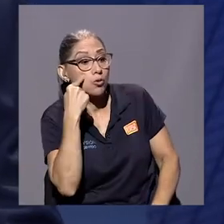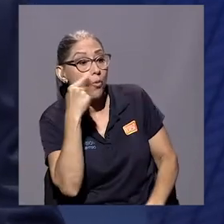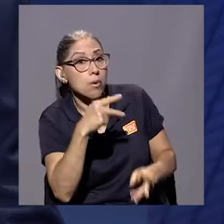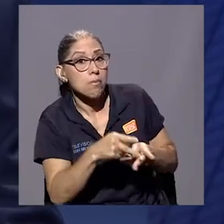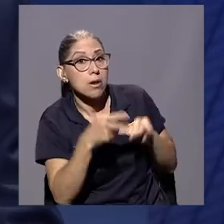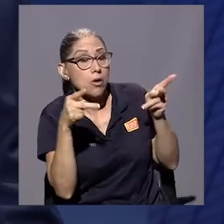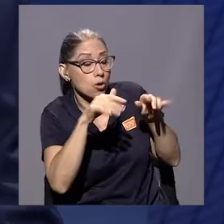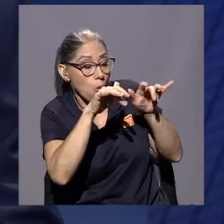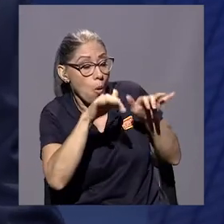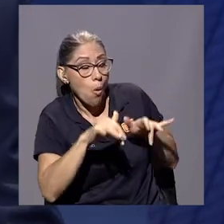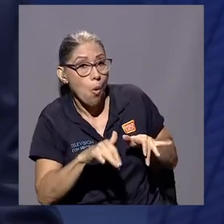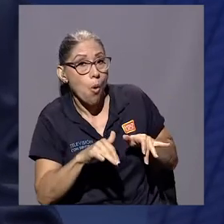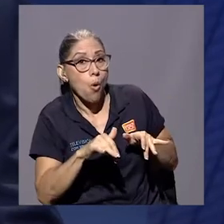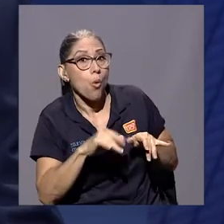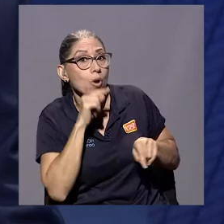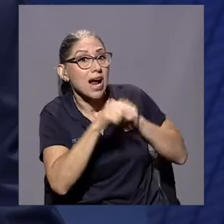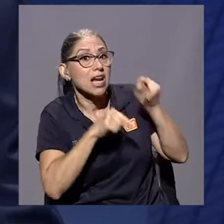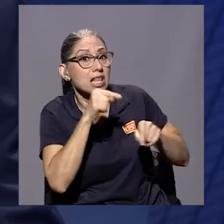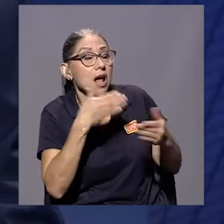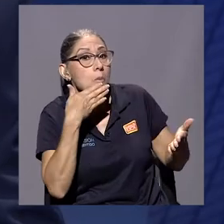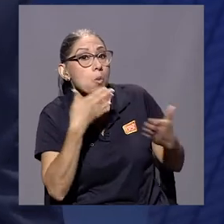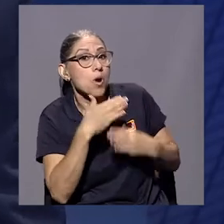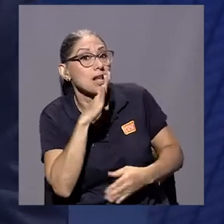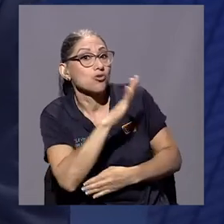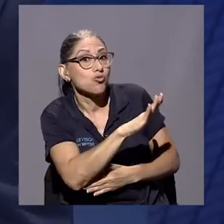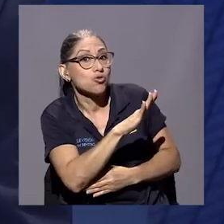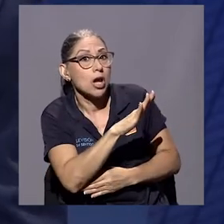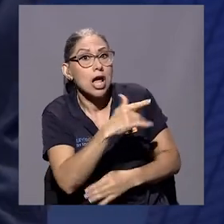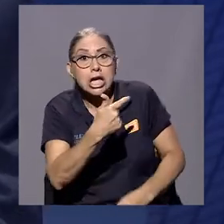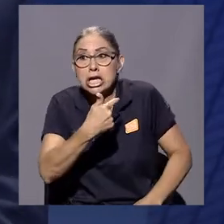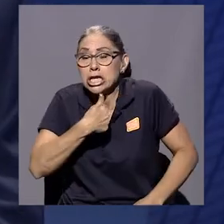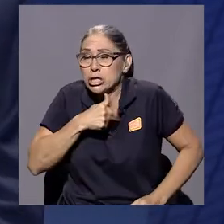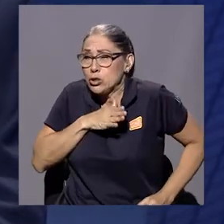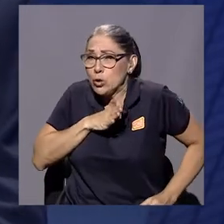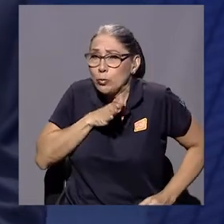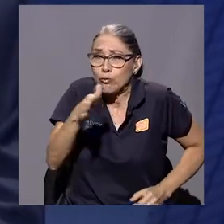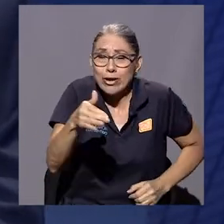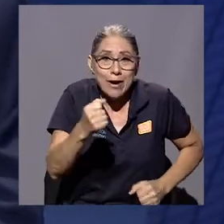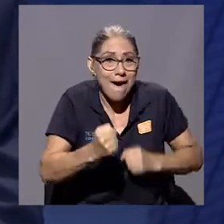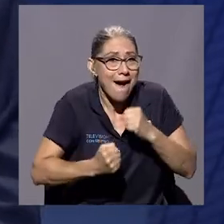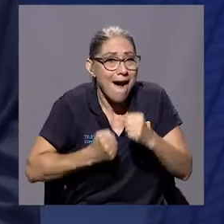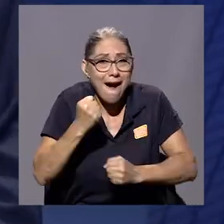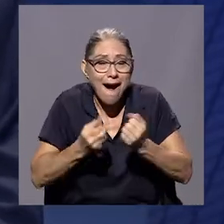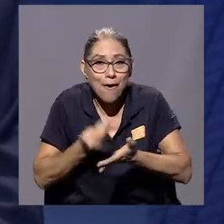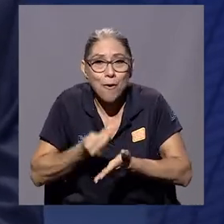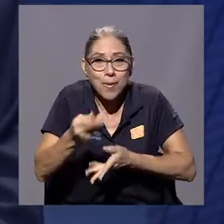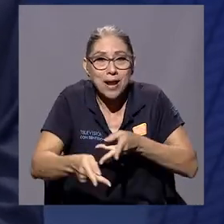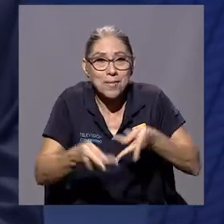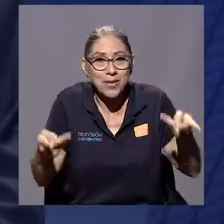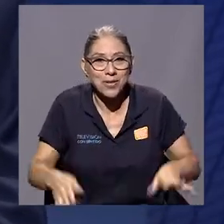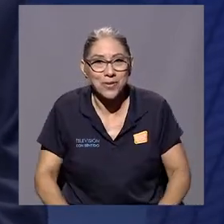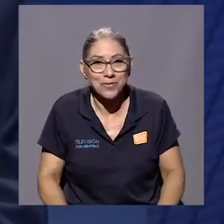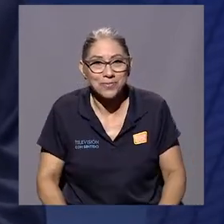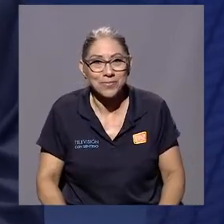una crítica muy buena tuya, de don Alberto Cañas. Sí, salí corriendo a comprar periodos. Muy buen escritor también. Sí, por supuesto. Y